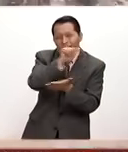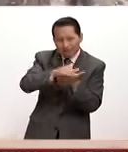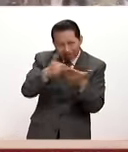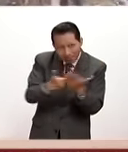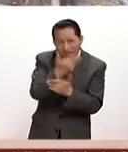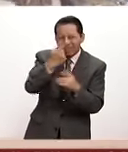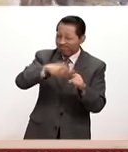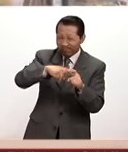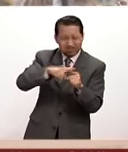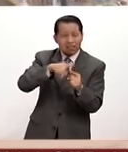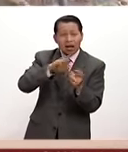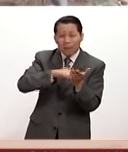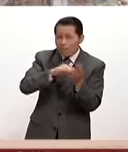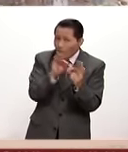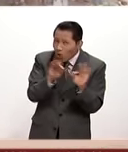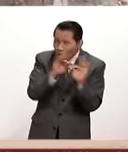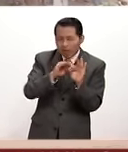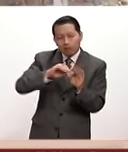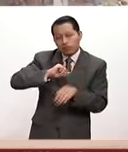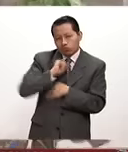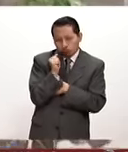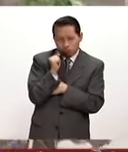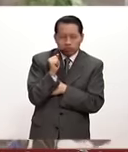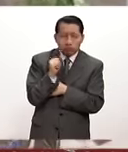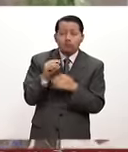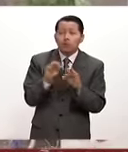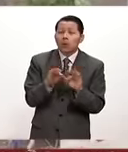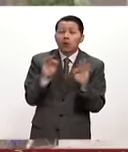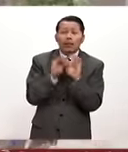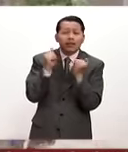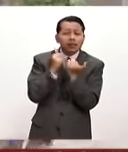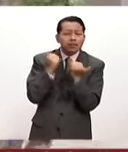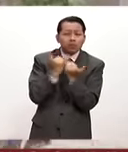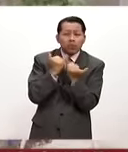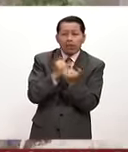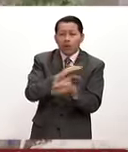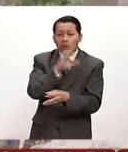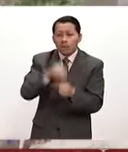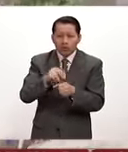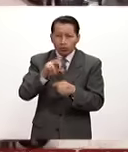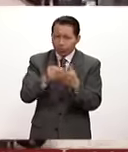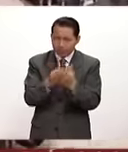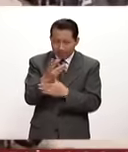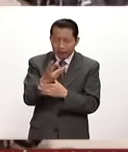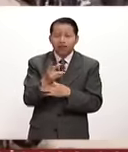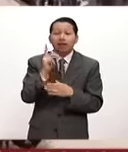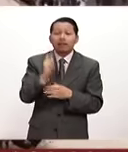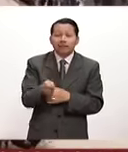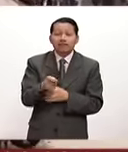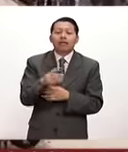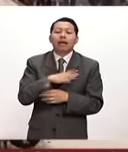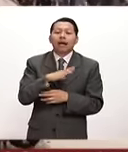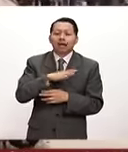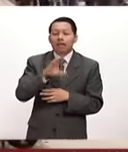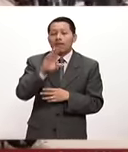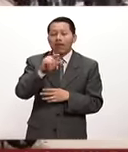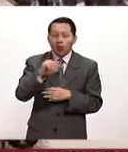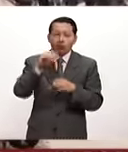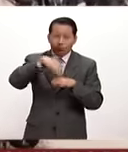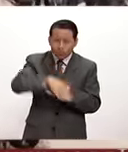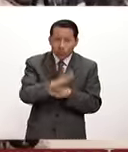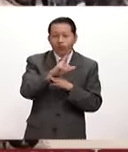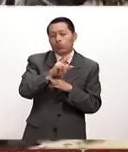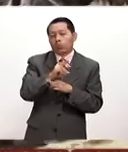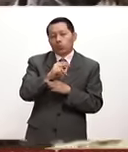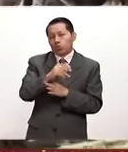sobre todo, no salir y no arriesgarse a la caída de Pocinescal o transporte, no cruzar lados es lo más importante porque